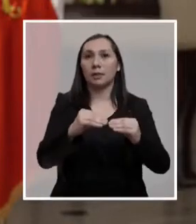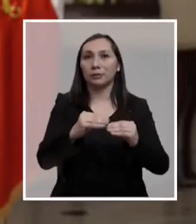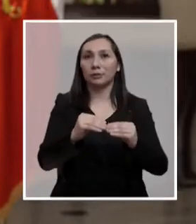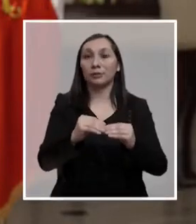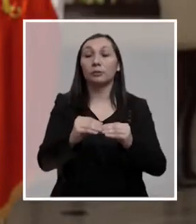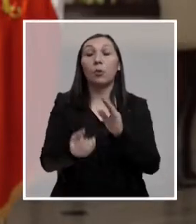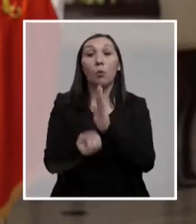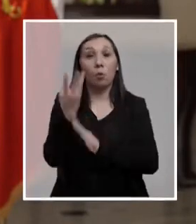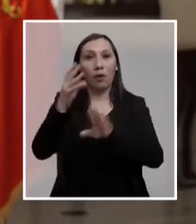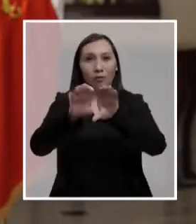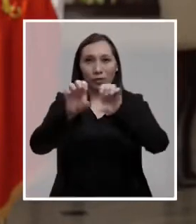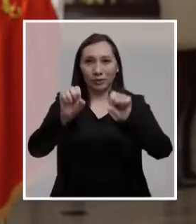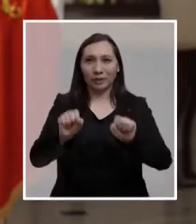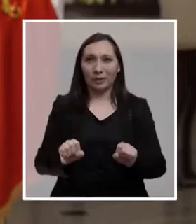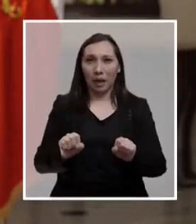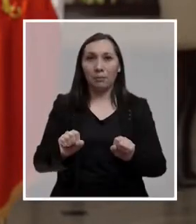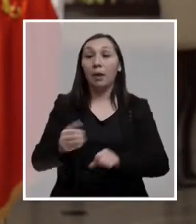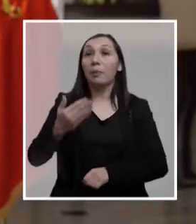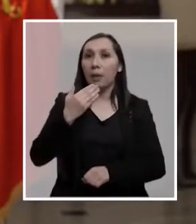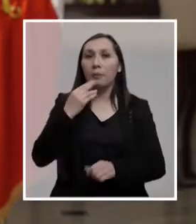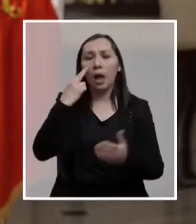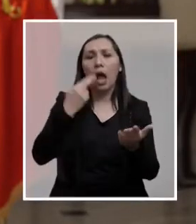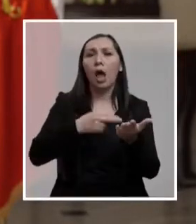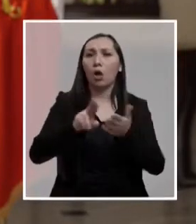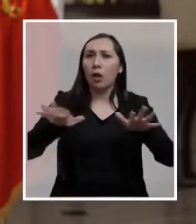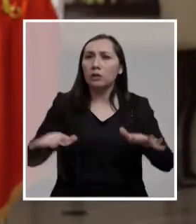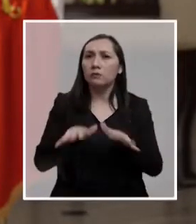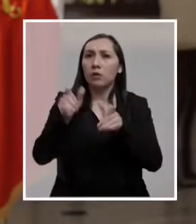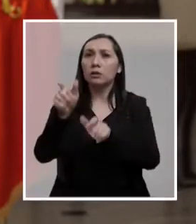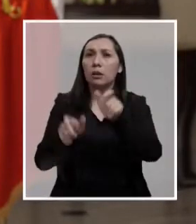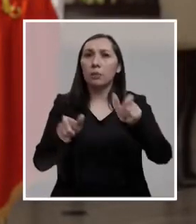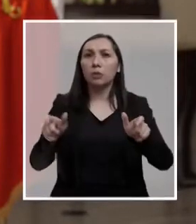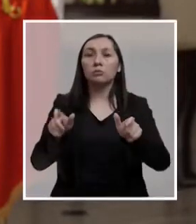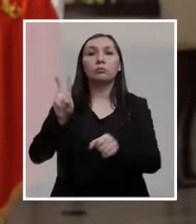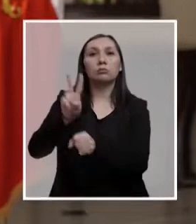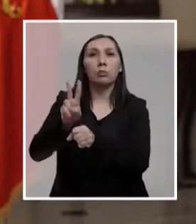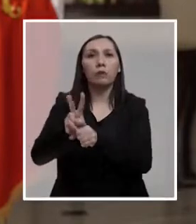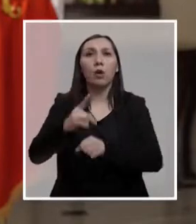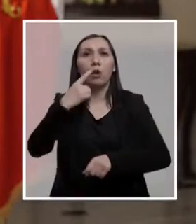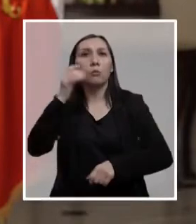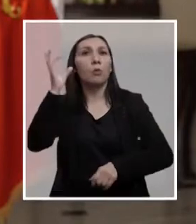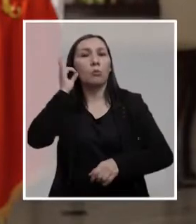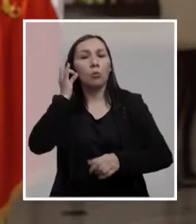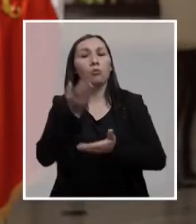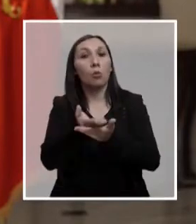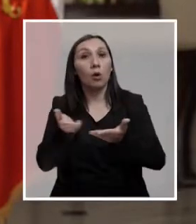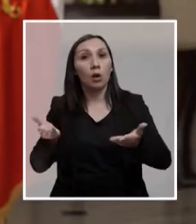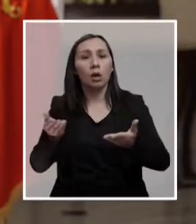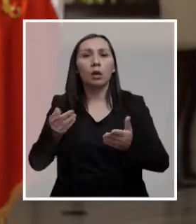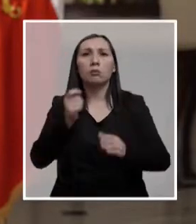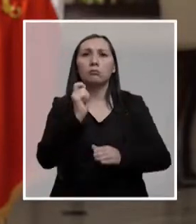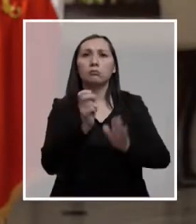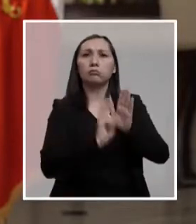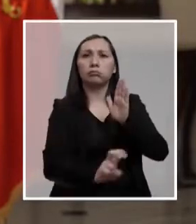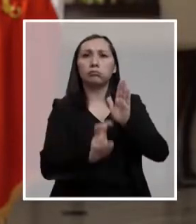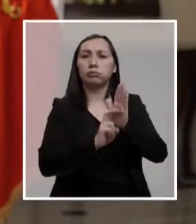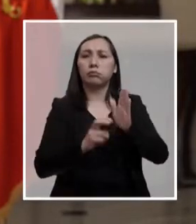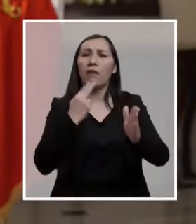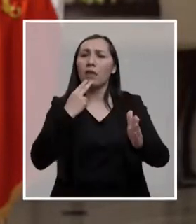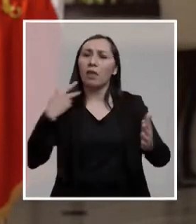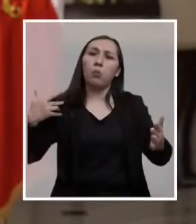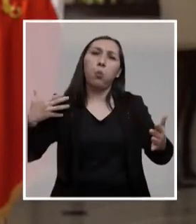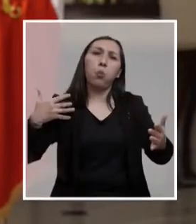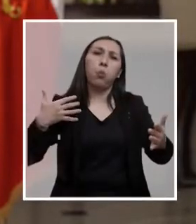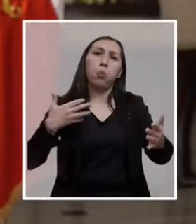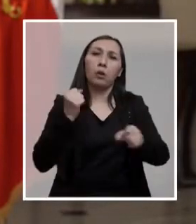Este nuevo sistema también reconocerá el esfuerzo de personas como las profesoras y los profesores que han cotizado toda su